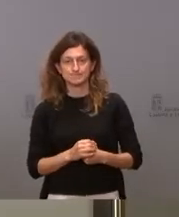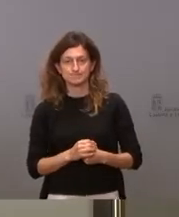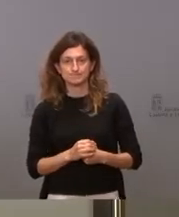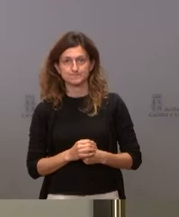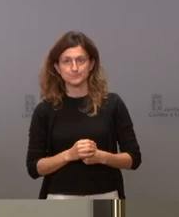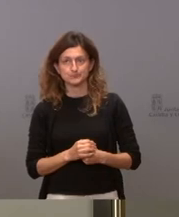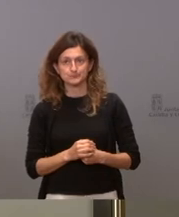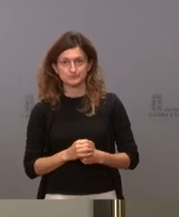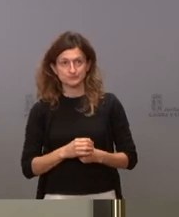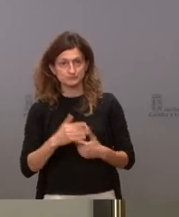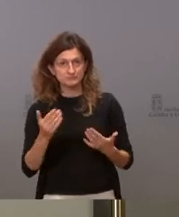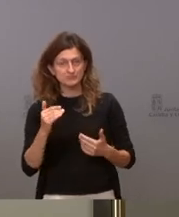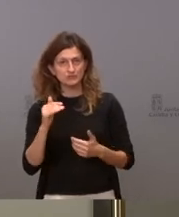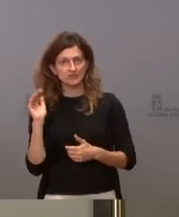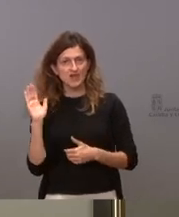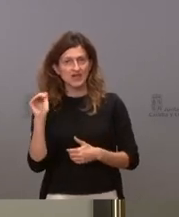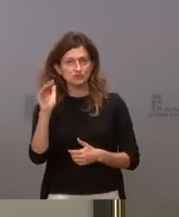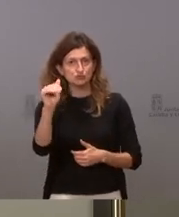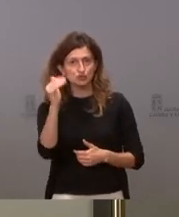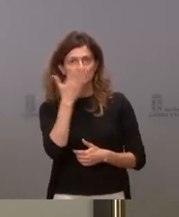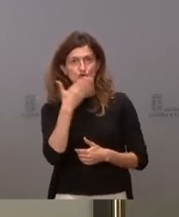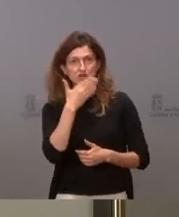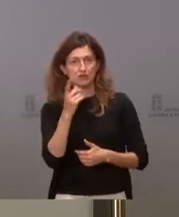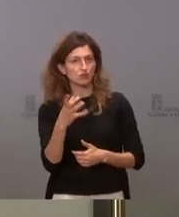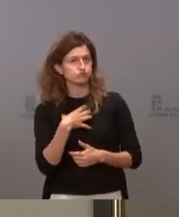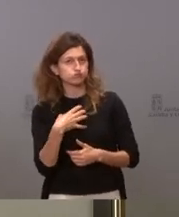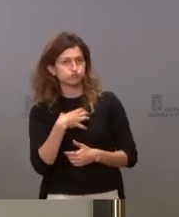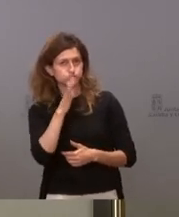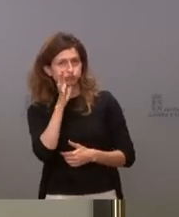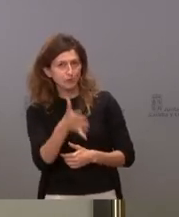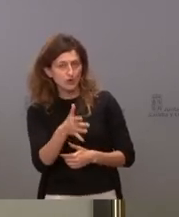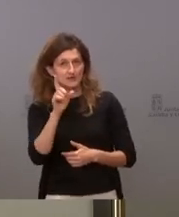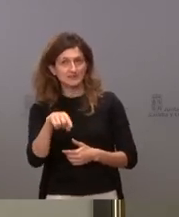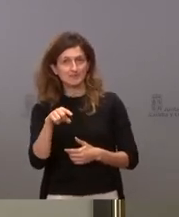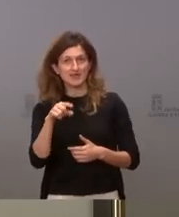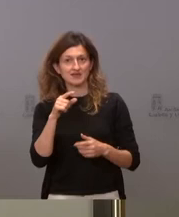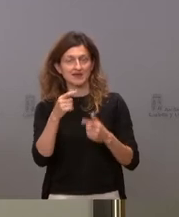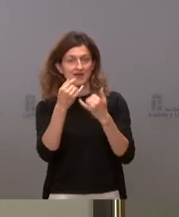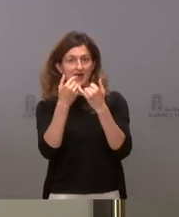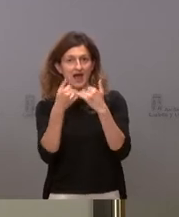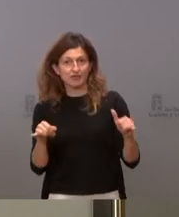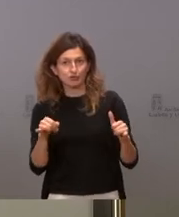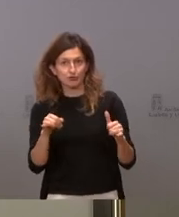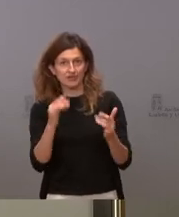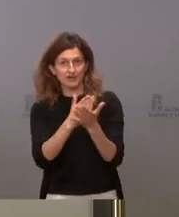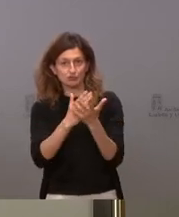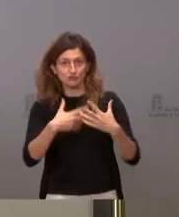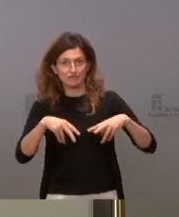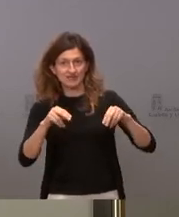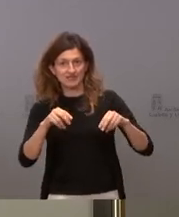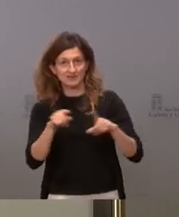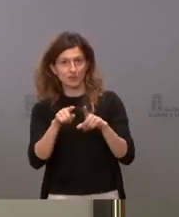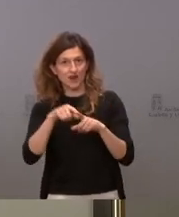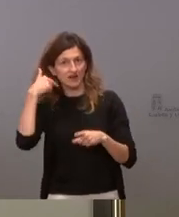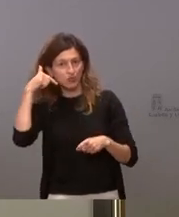realizar las excursiones en los colegios y las graduaciones, o si se podrían hacer algún tipo de